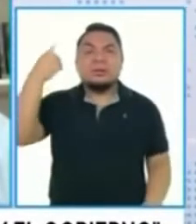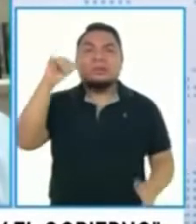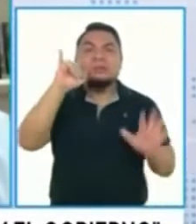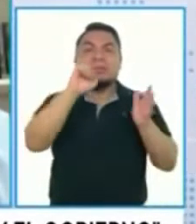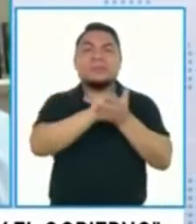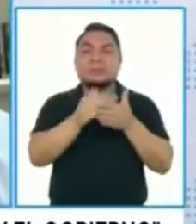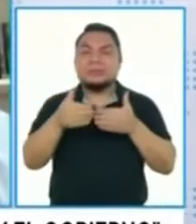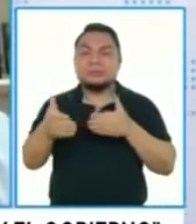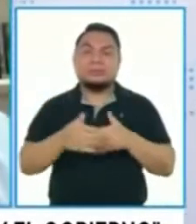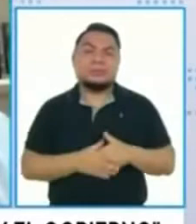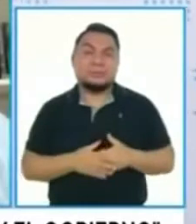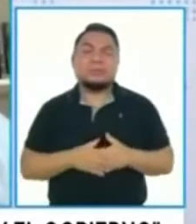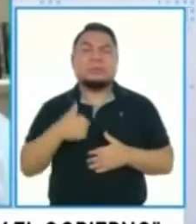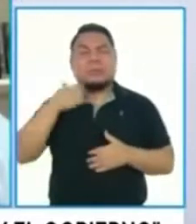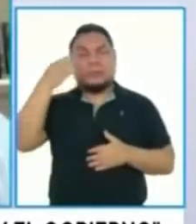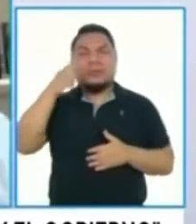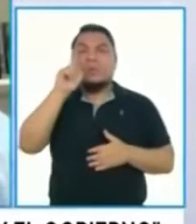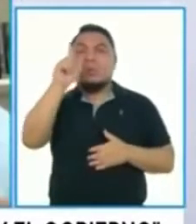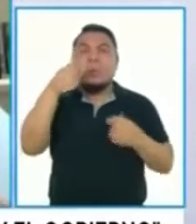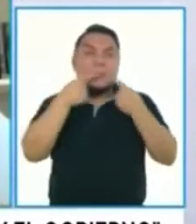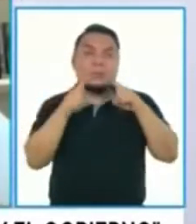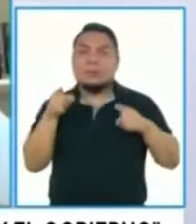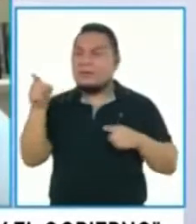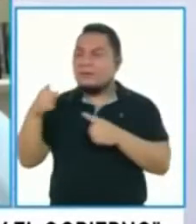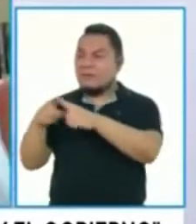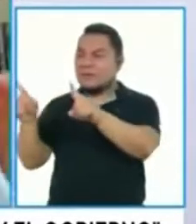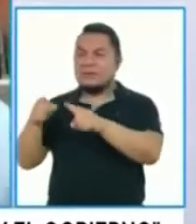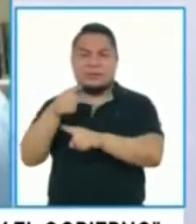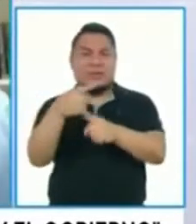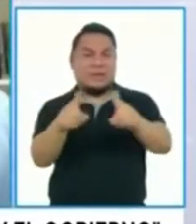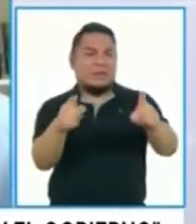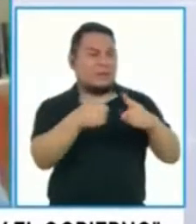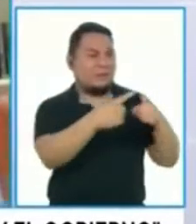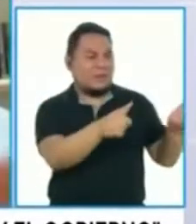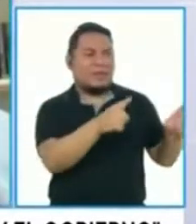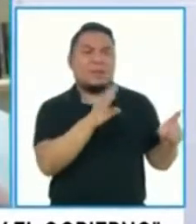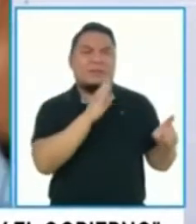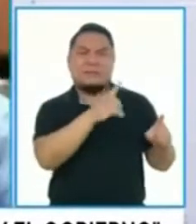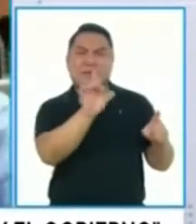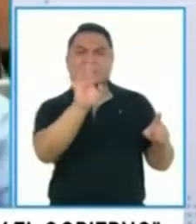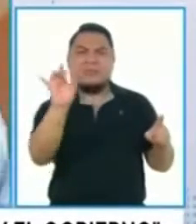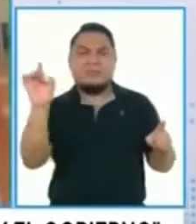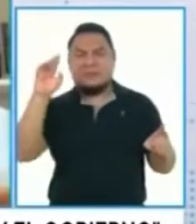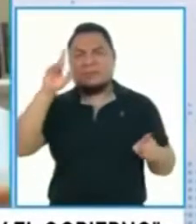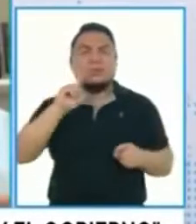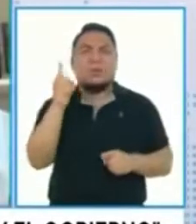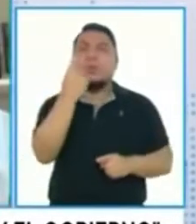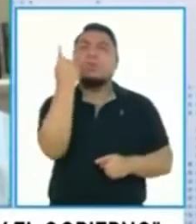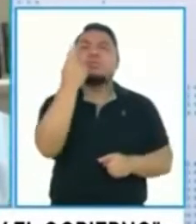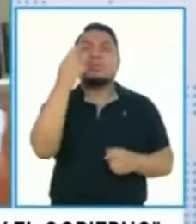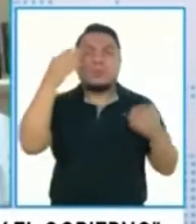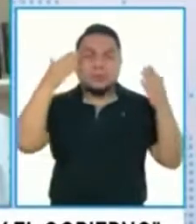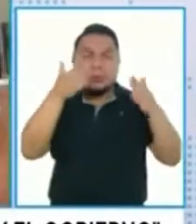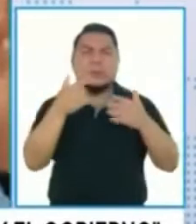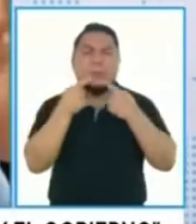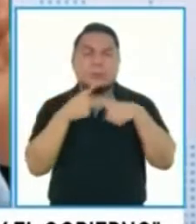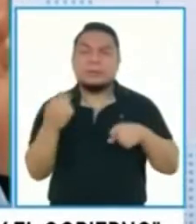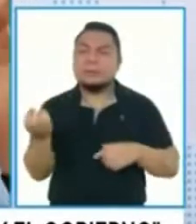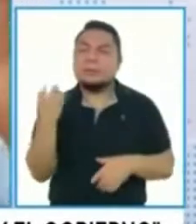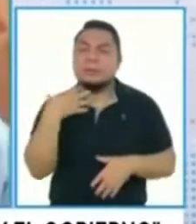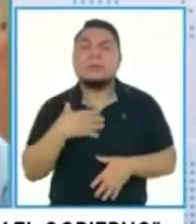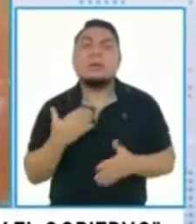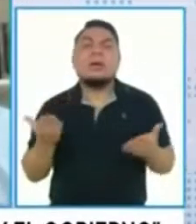semis? Sería bueno un mensaje único, no de la ministra, del viceministro, los ministros, no. Un solo mensaje que nos diga